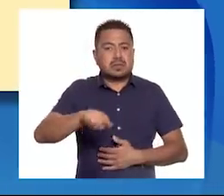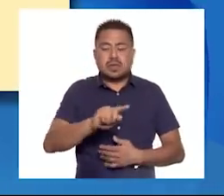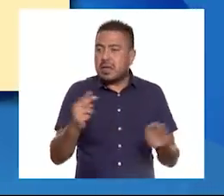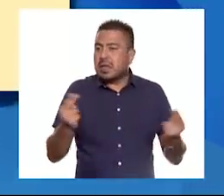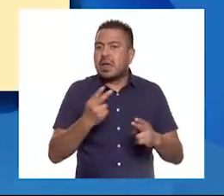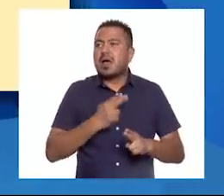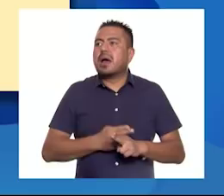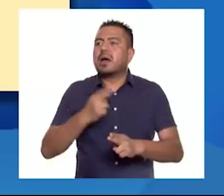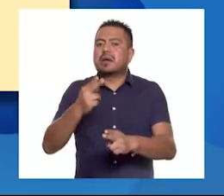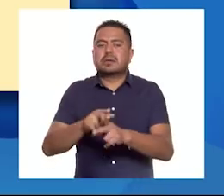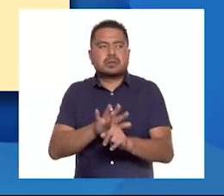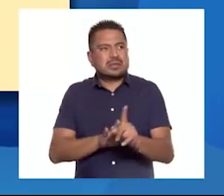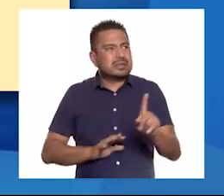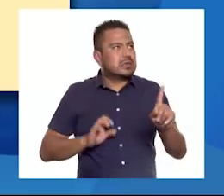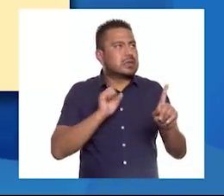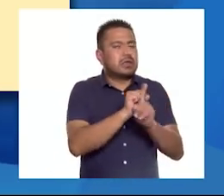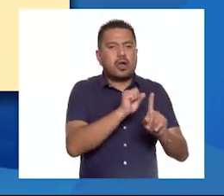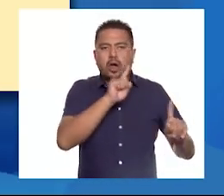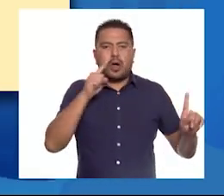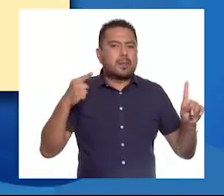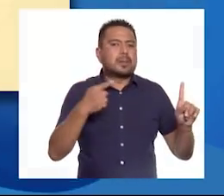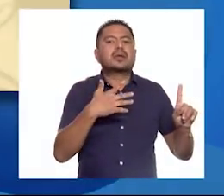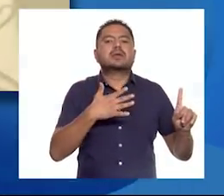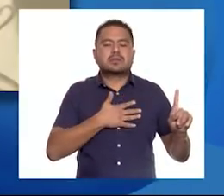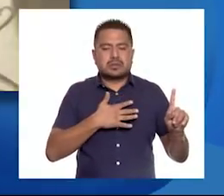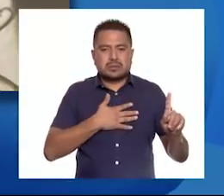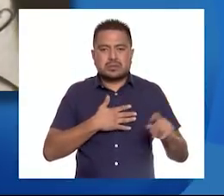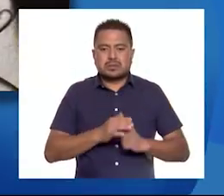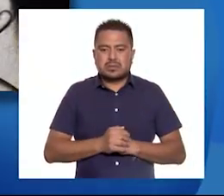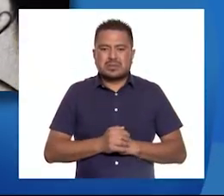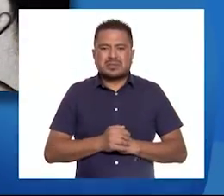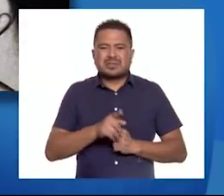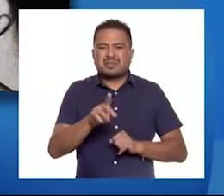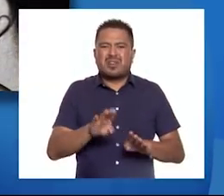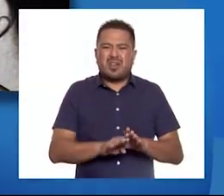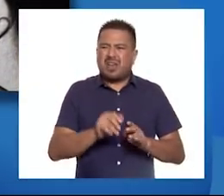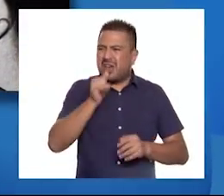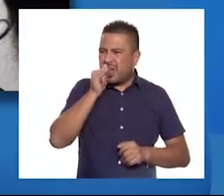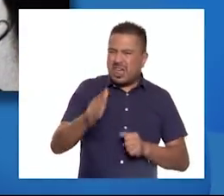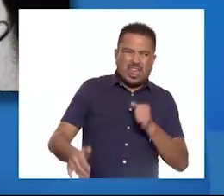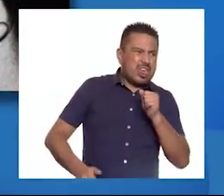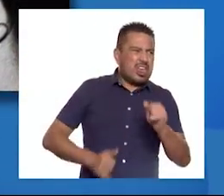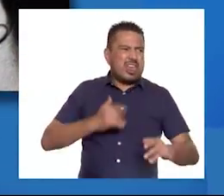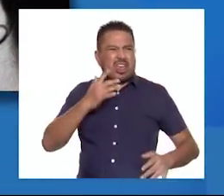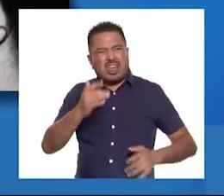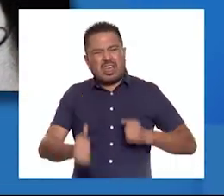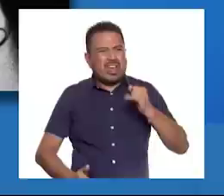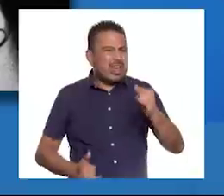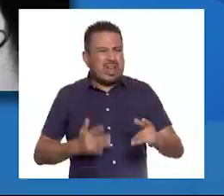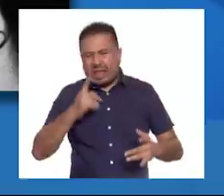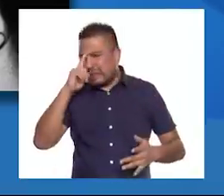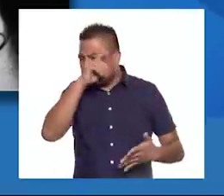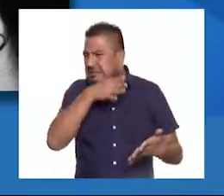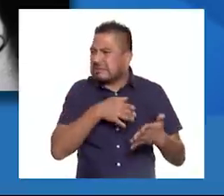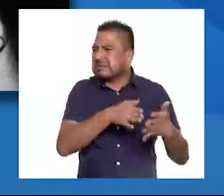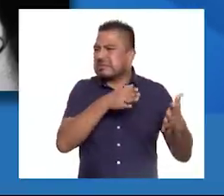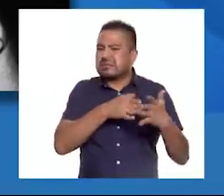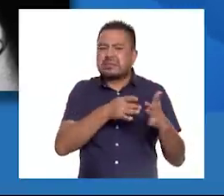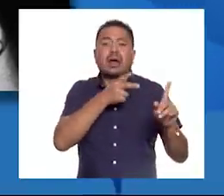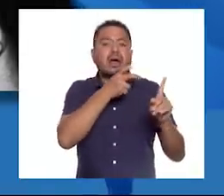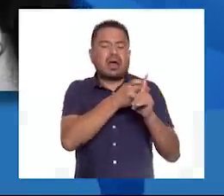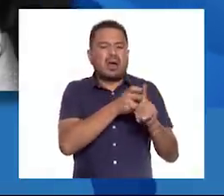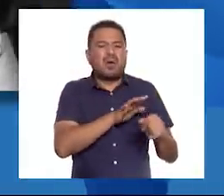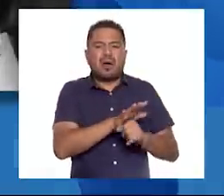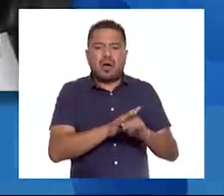hasta alcanzar nuestro objetivo. Los berrinches dificultan el camino. El berrinche